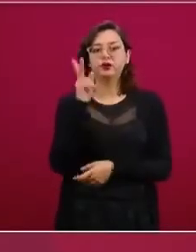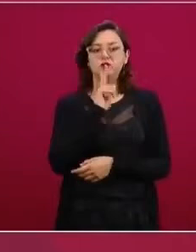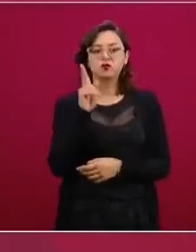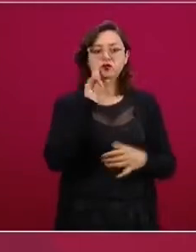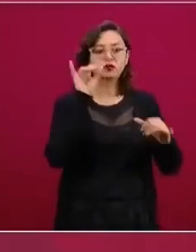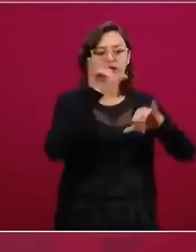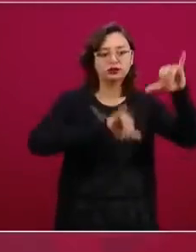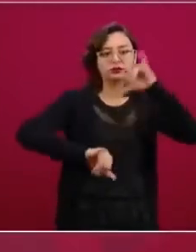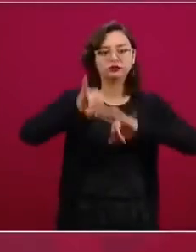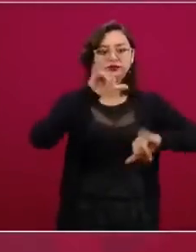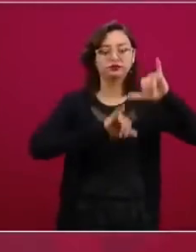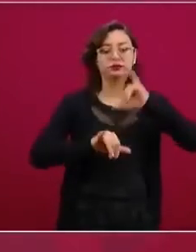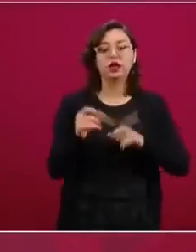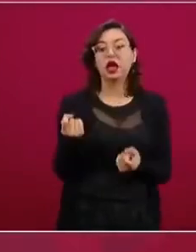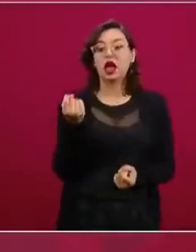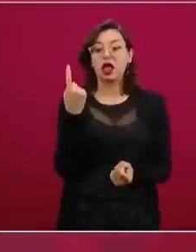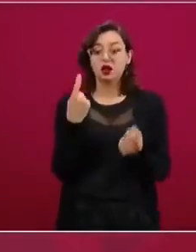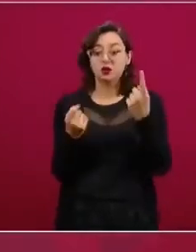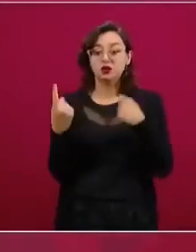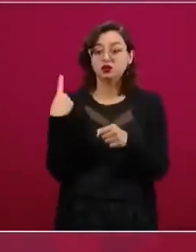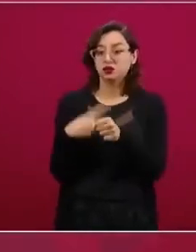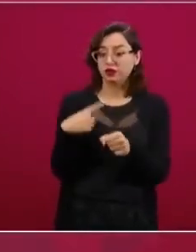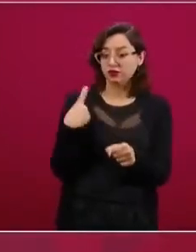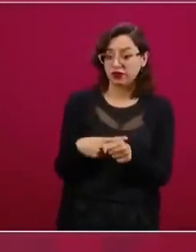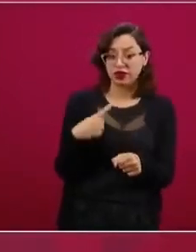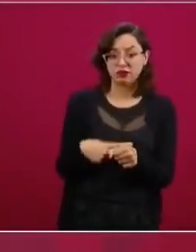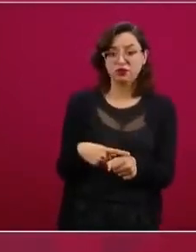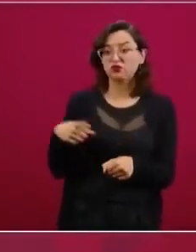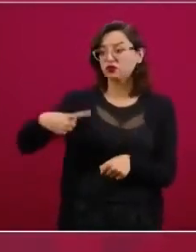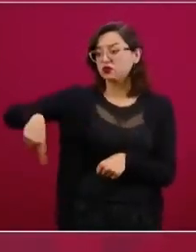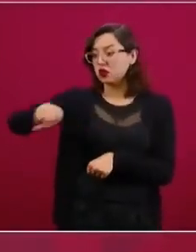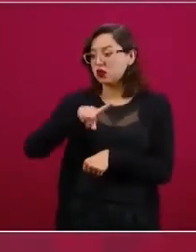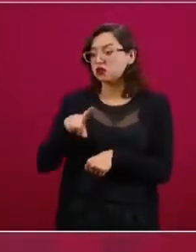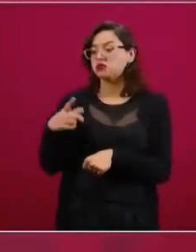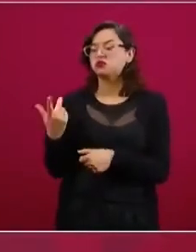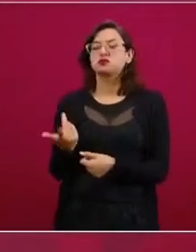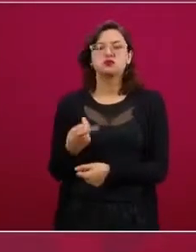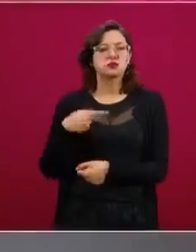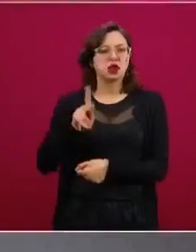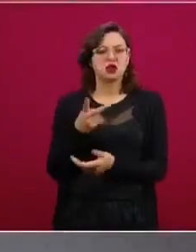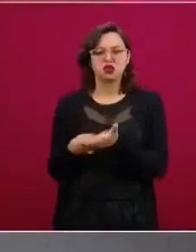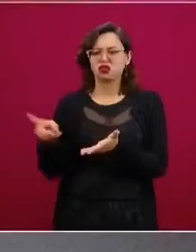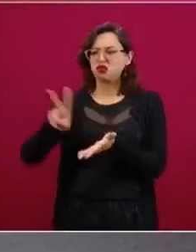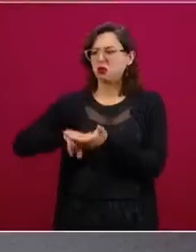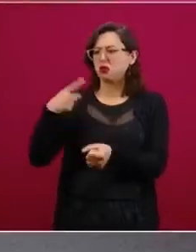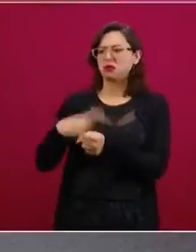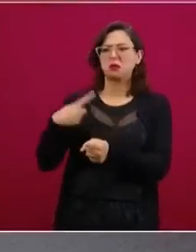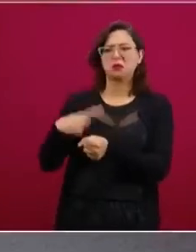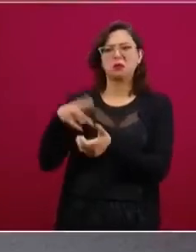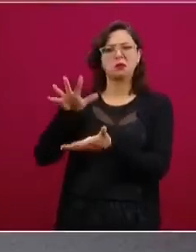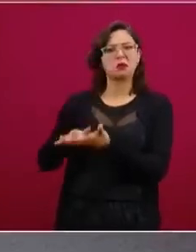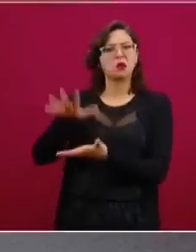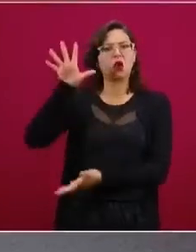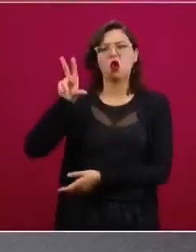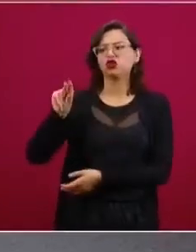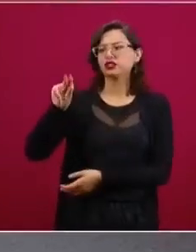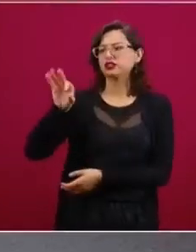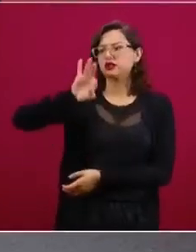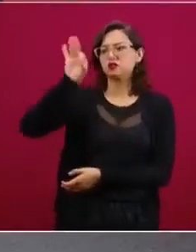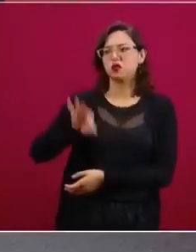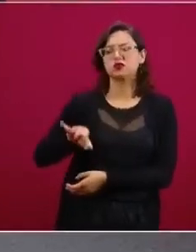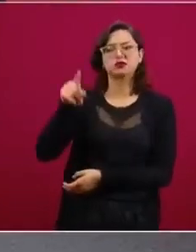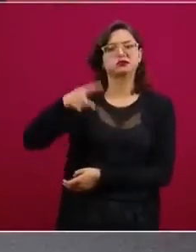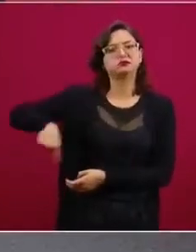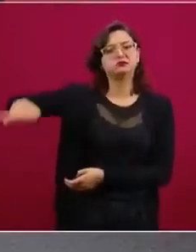leves que no tienen un padecimiento adicional son el grueso, son el 80 por ciento que